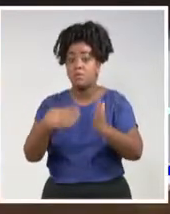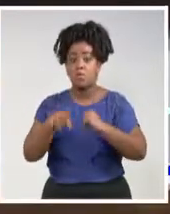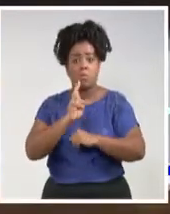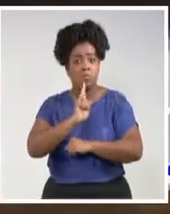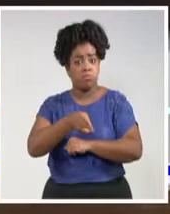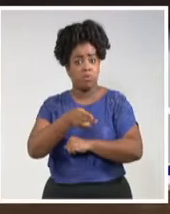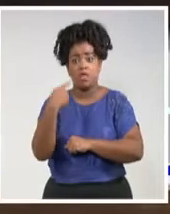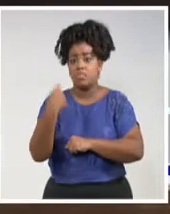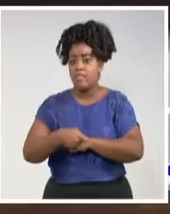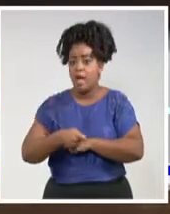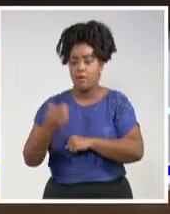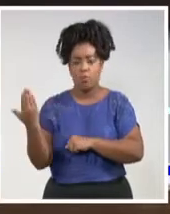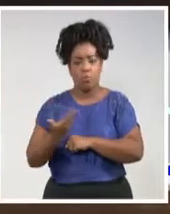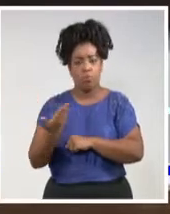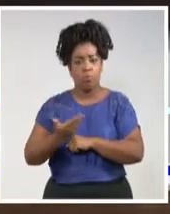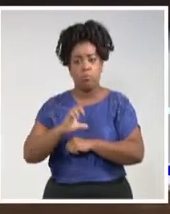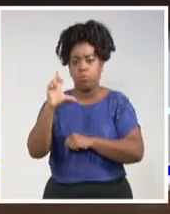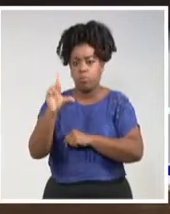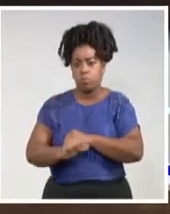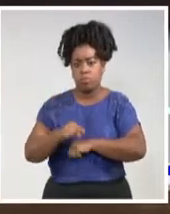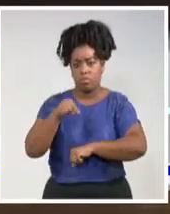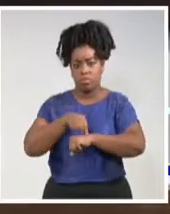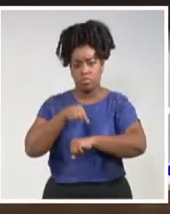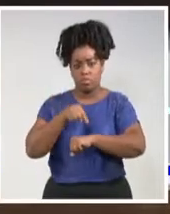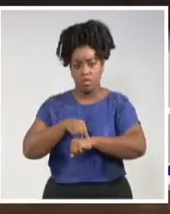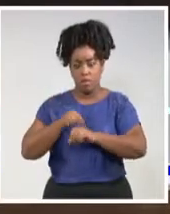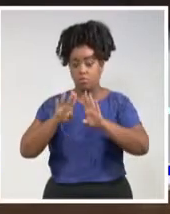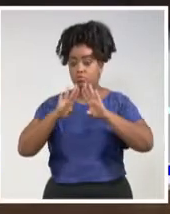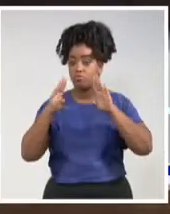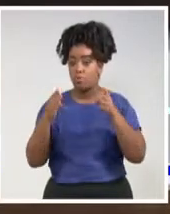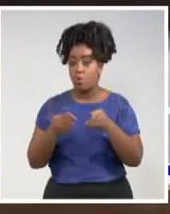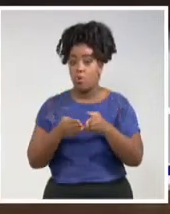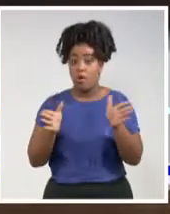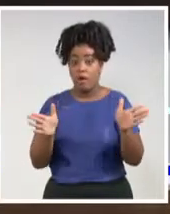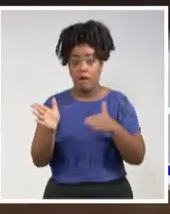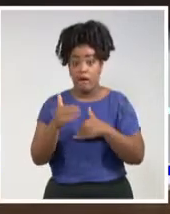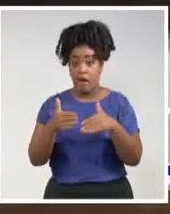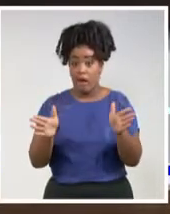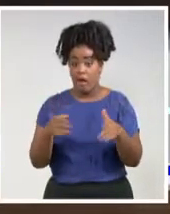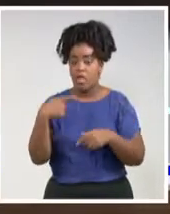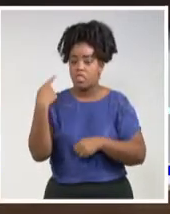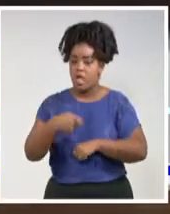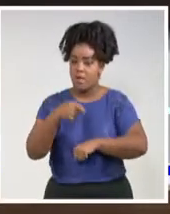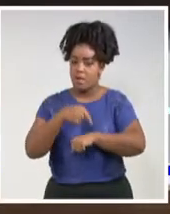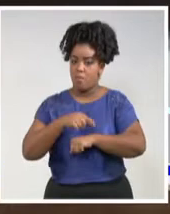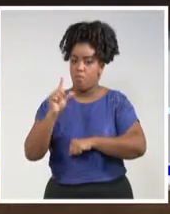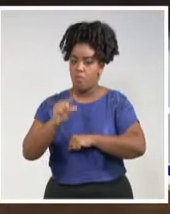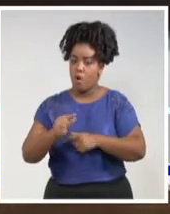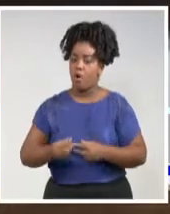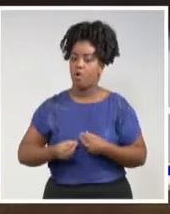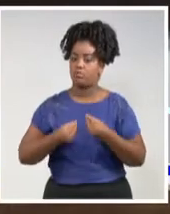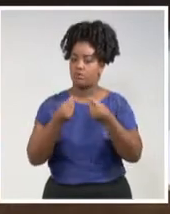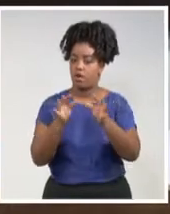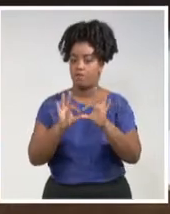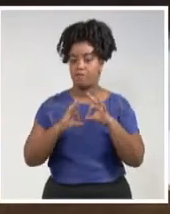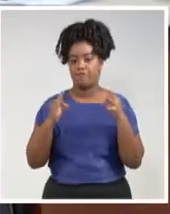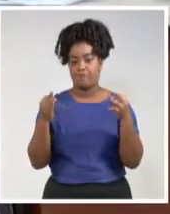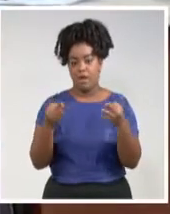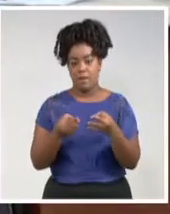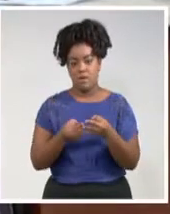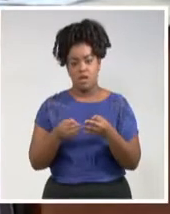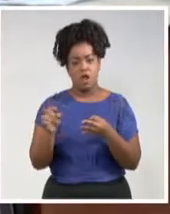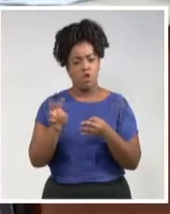servicios en todos los territorios de la nación, para que las cargas lleguen en el menor tiempo posible a sus destinos y no